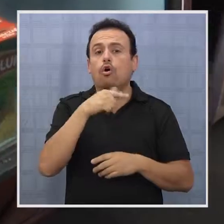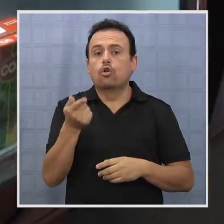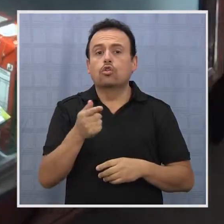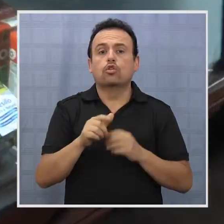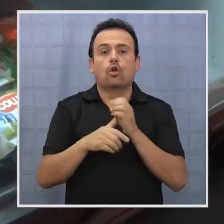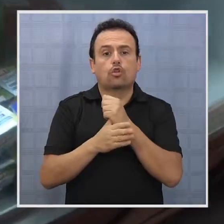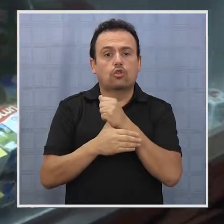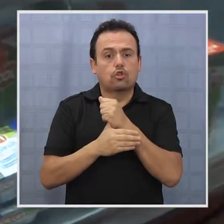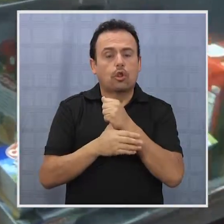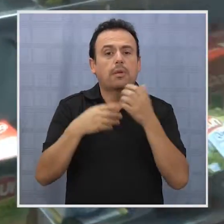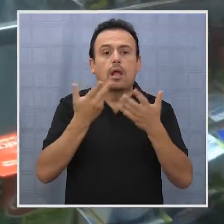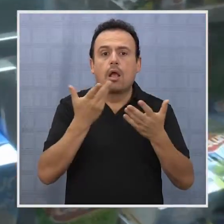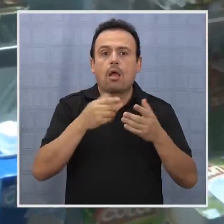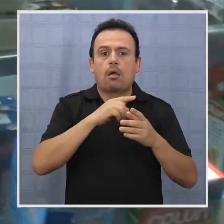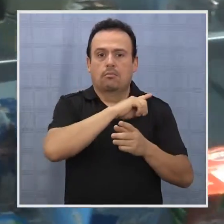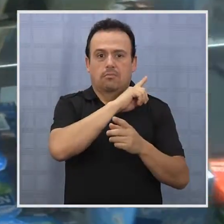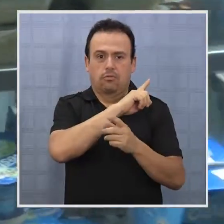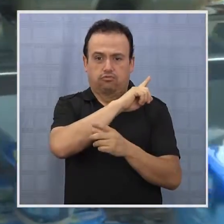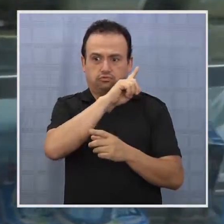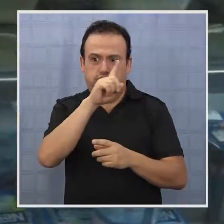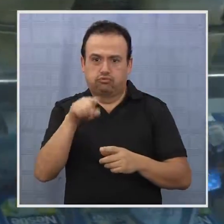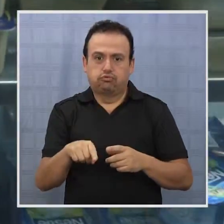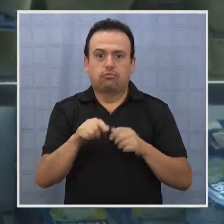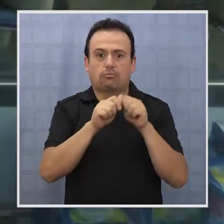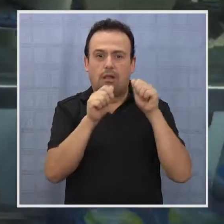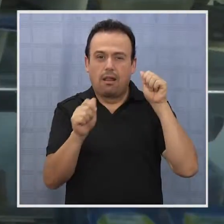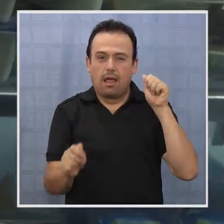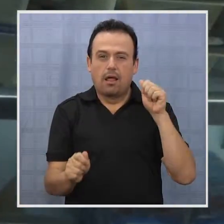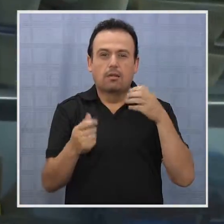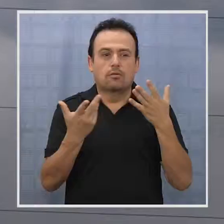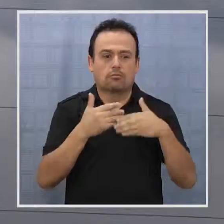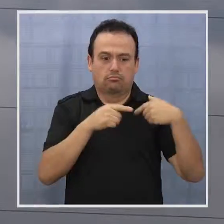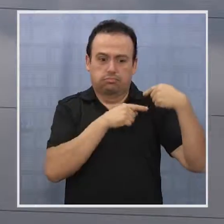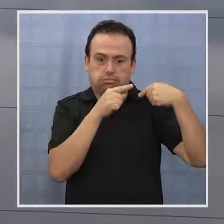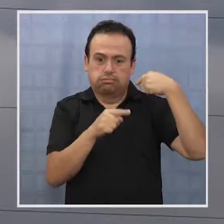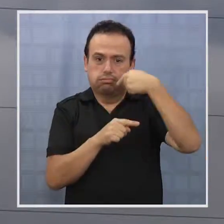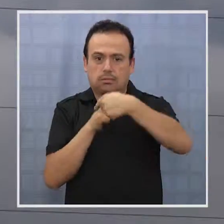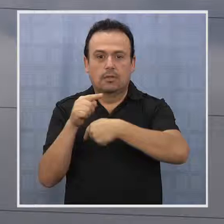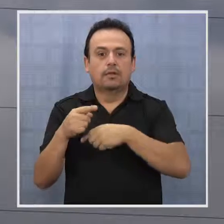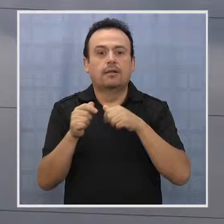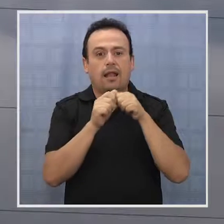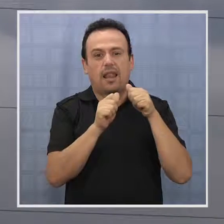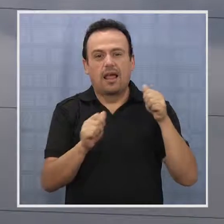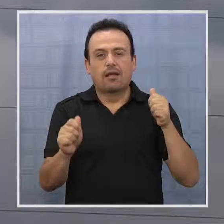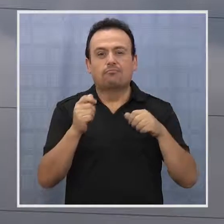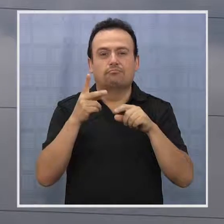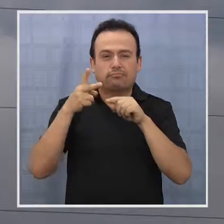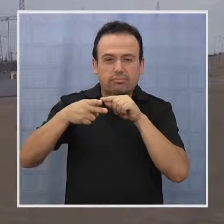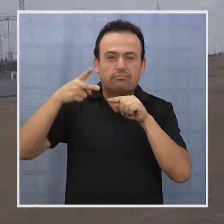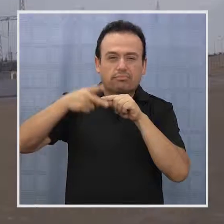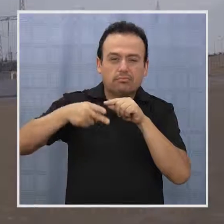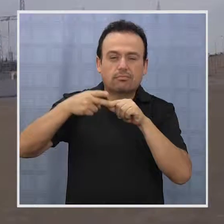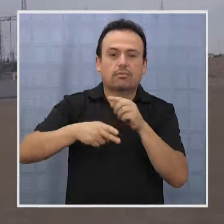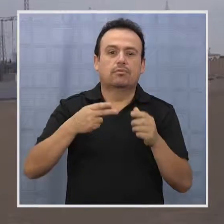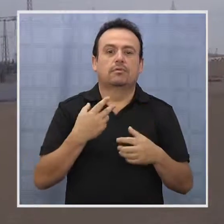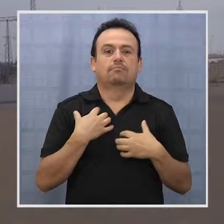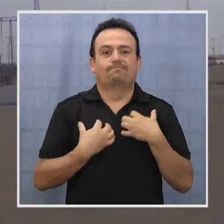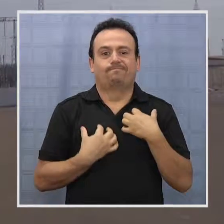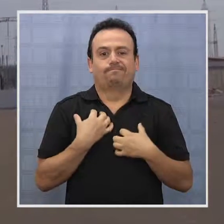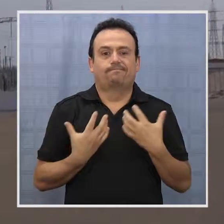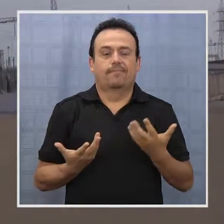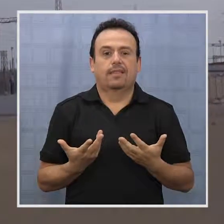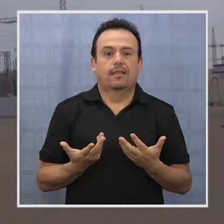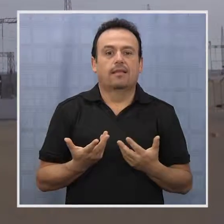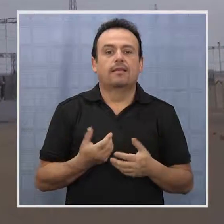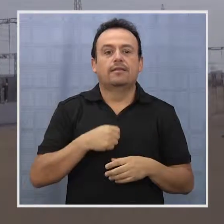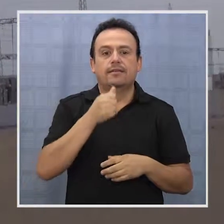hay problemas en lo que se refiere a transmisión y generación. En términos globales, los cortes no hemos